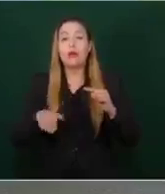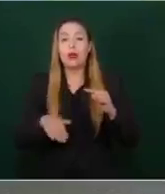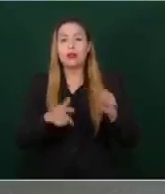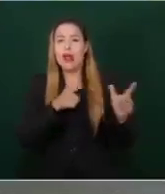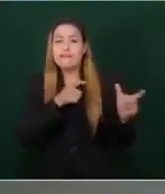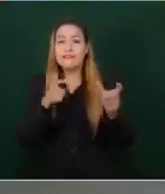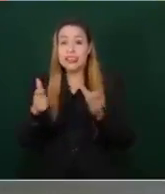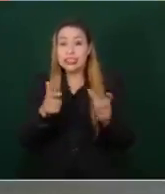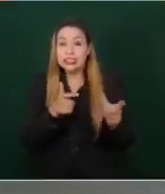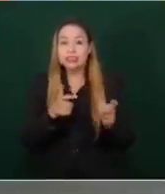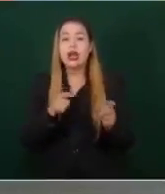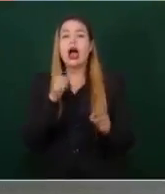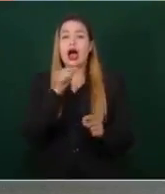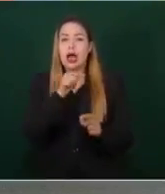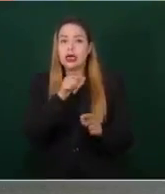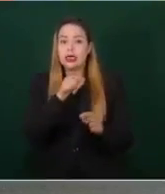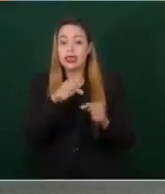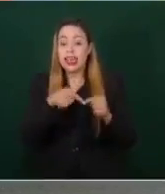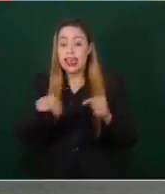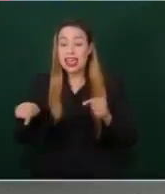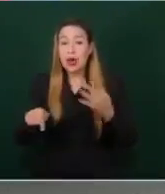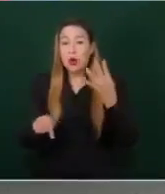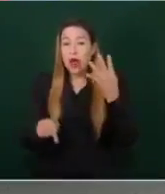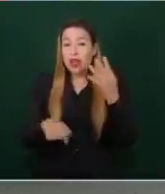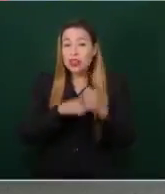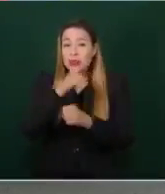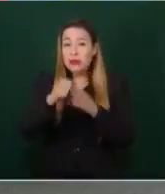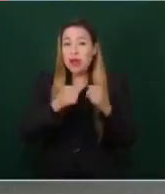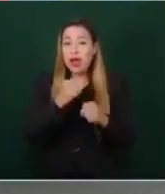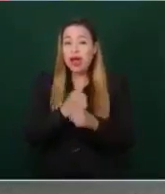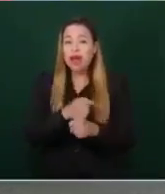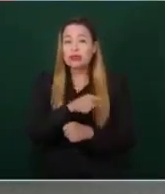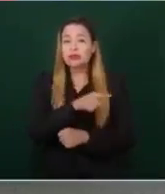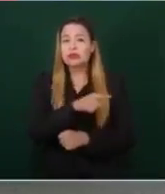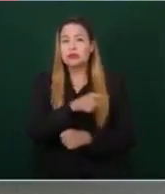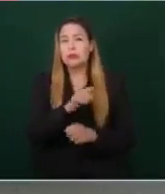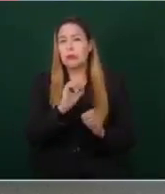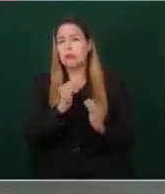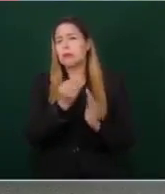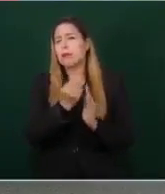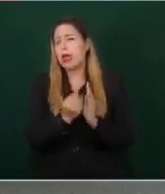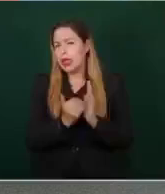En estos cuatro años, poco menos,